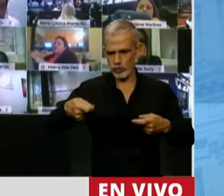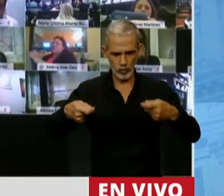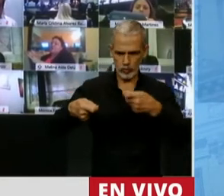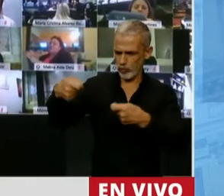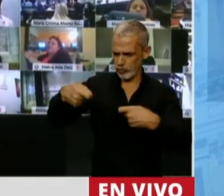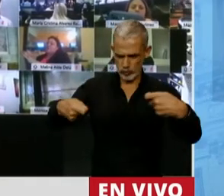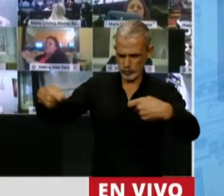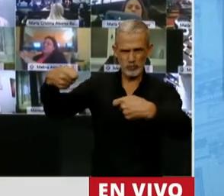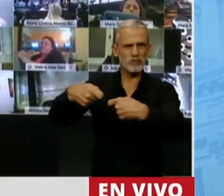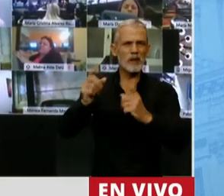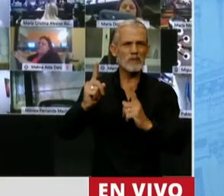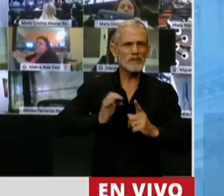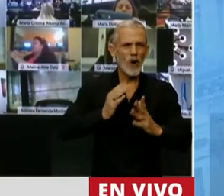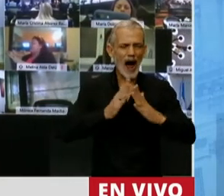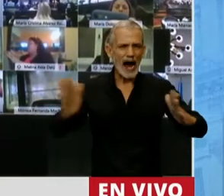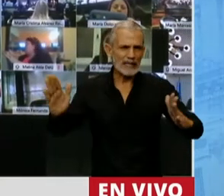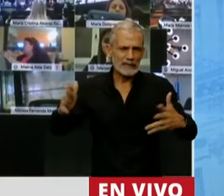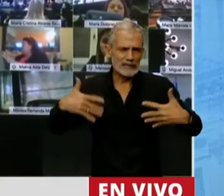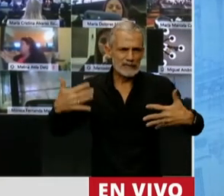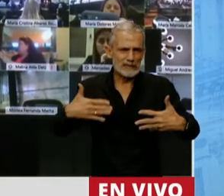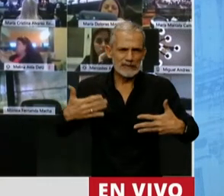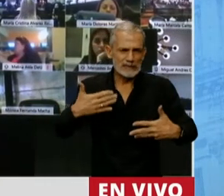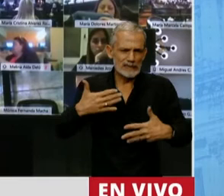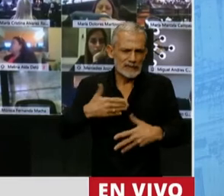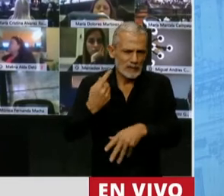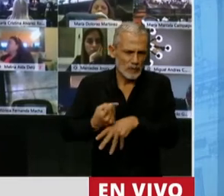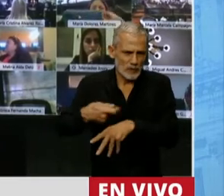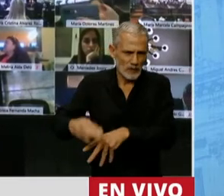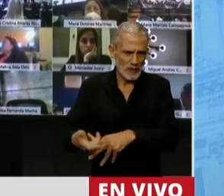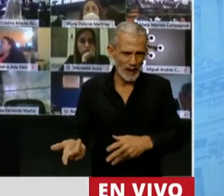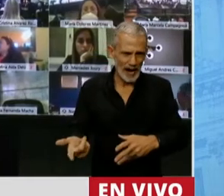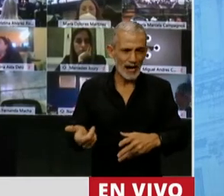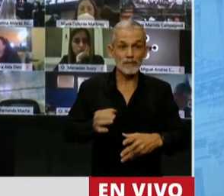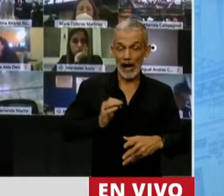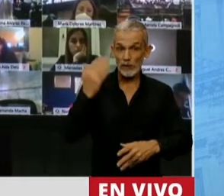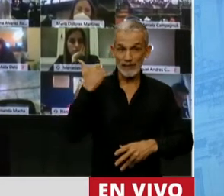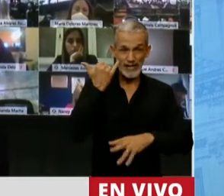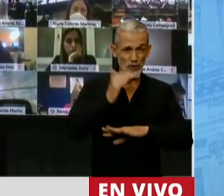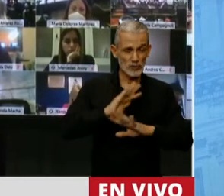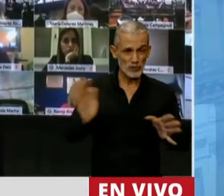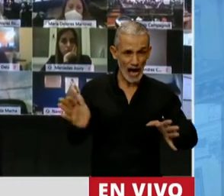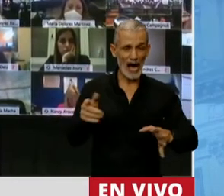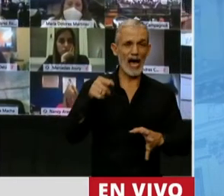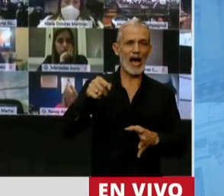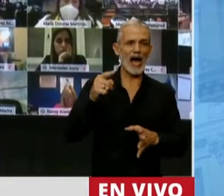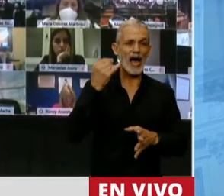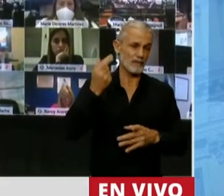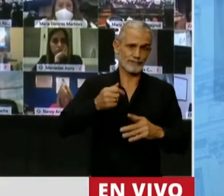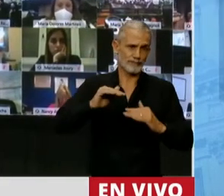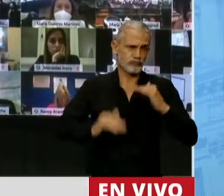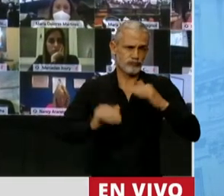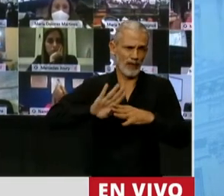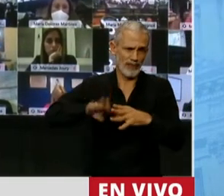tantos pagos en un mismo año que era imposible. De hecho, el año pasado ya estábamos prácticamente en default.